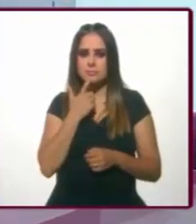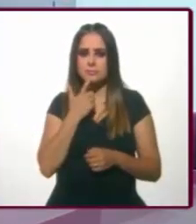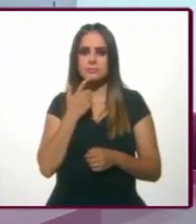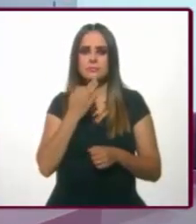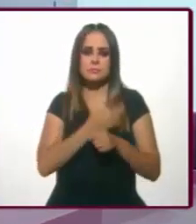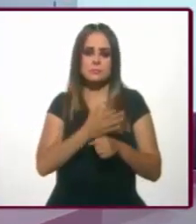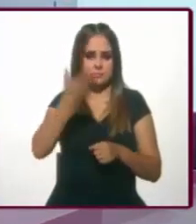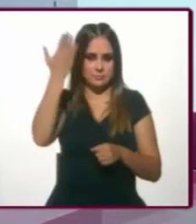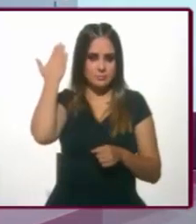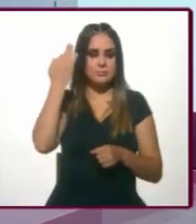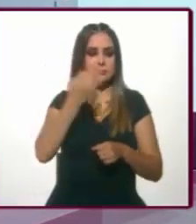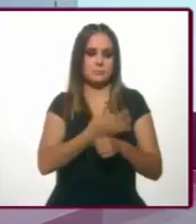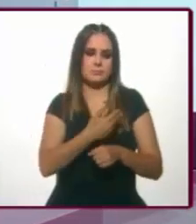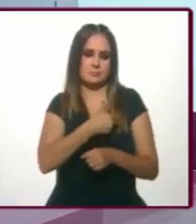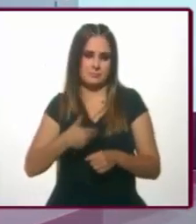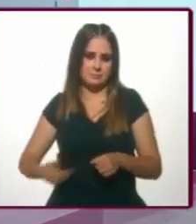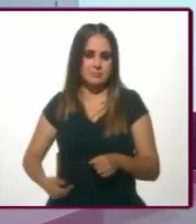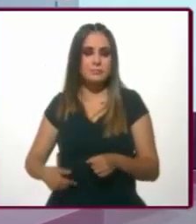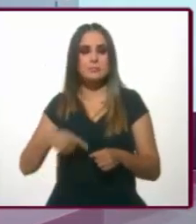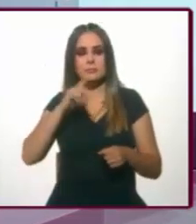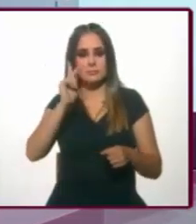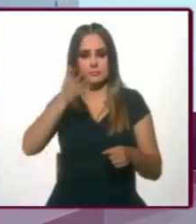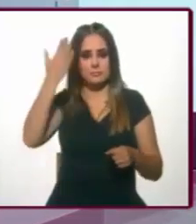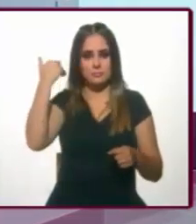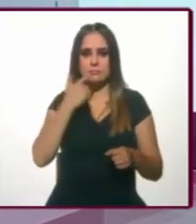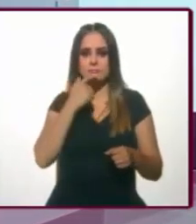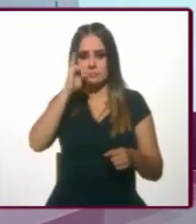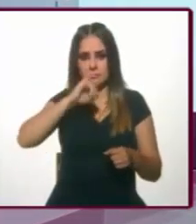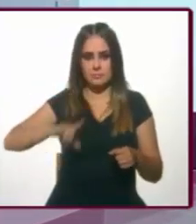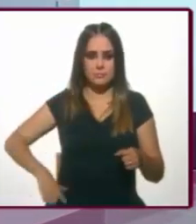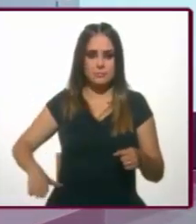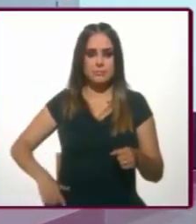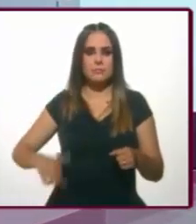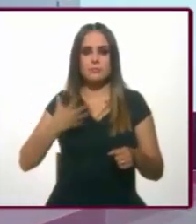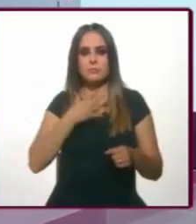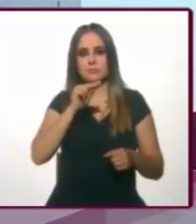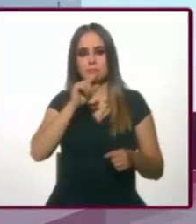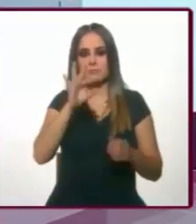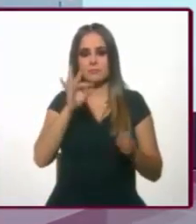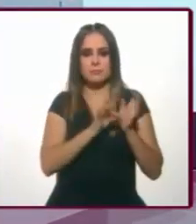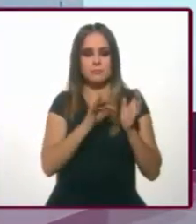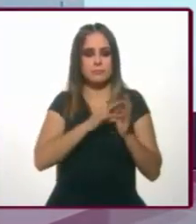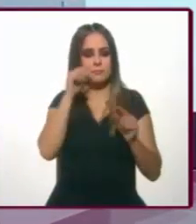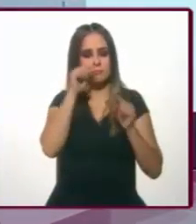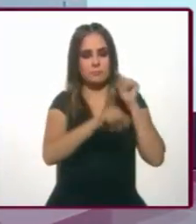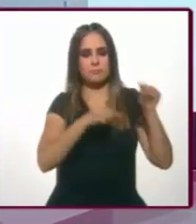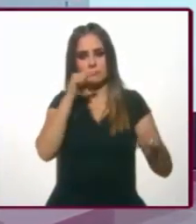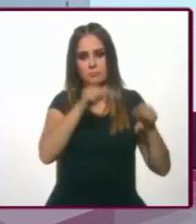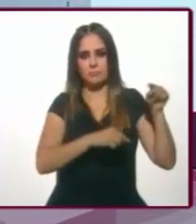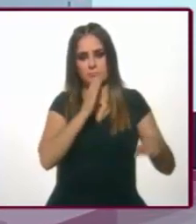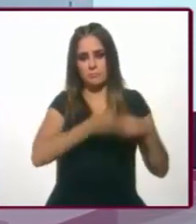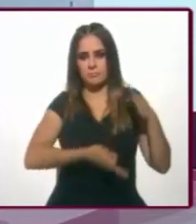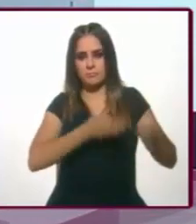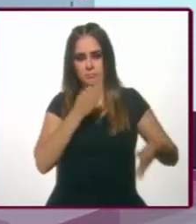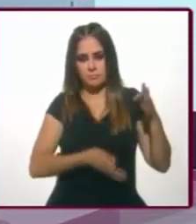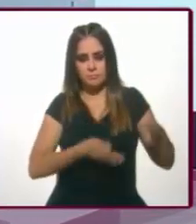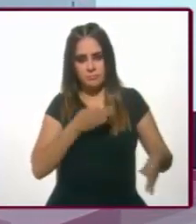presidente, llegó a tener niveles de aprobación por arriba de 85 puntos, que es un dato que ya habíamos referido.